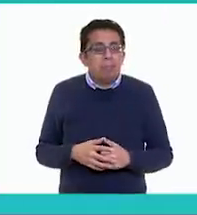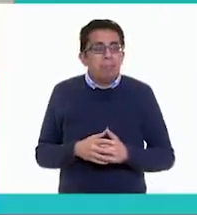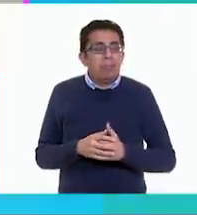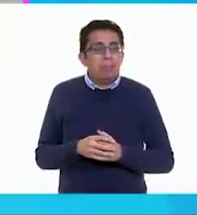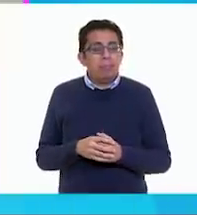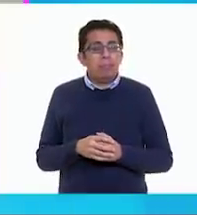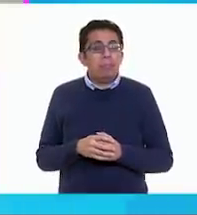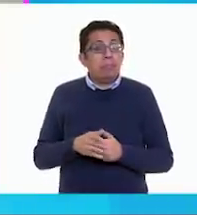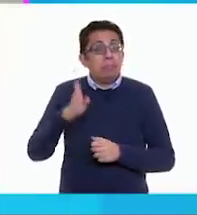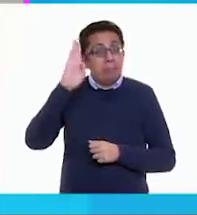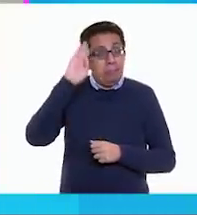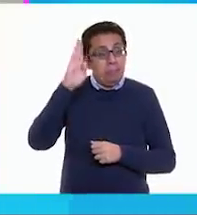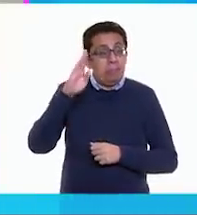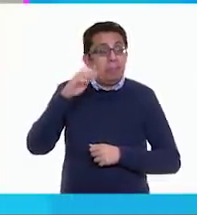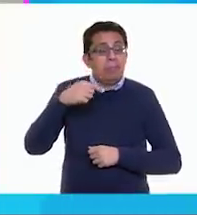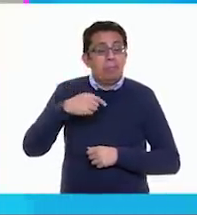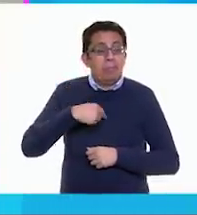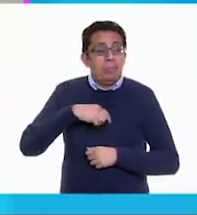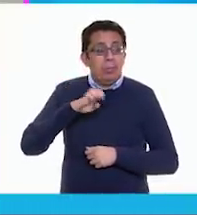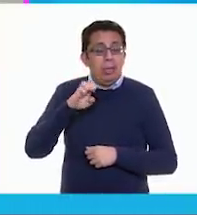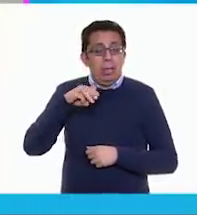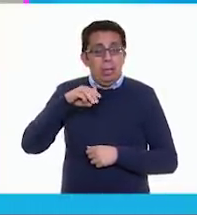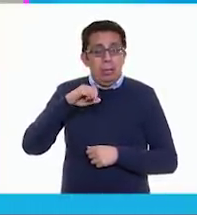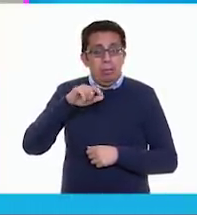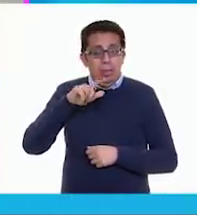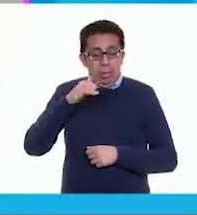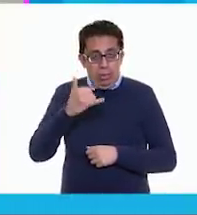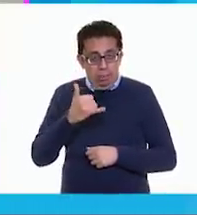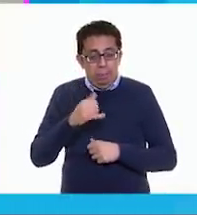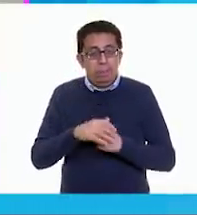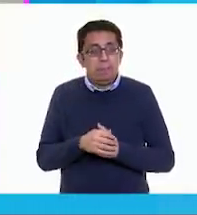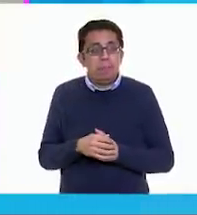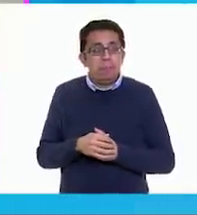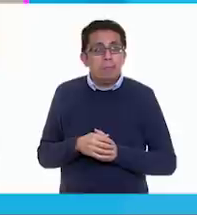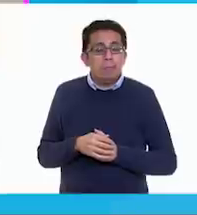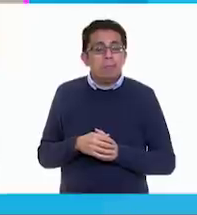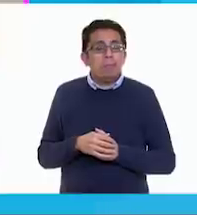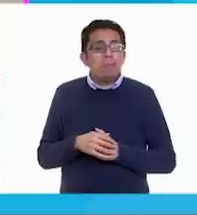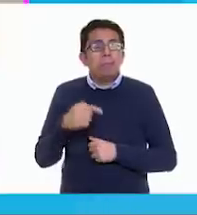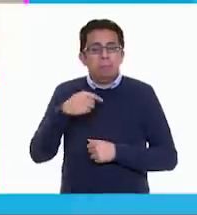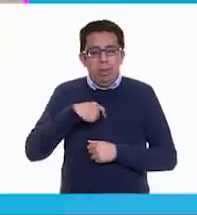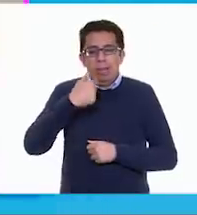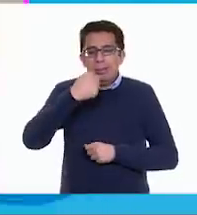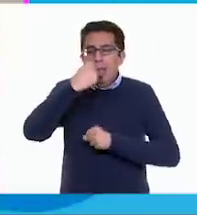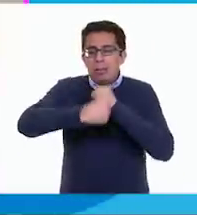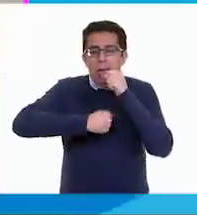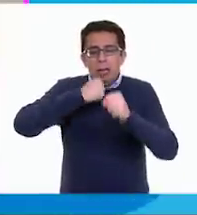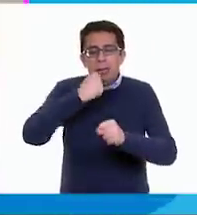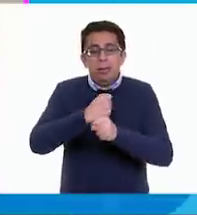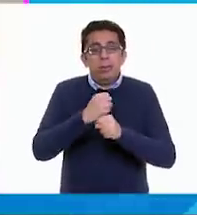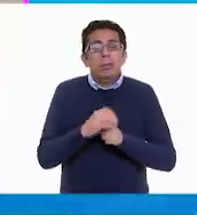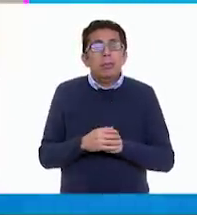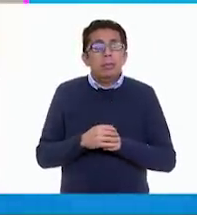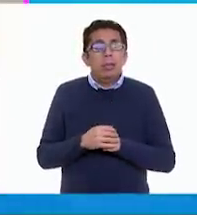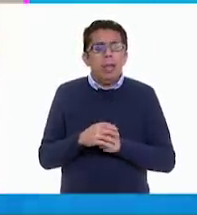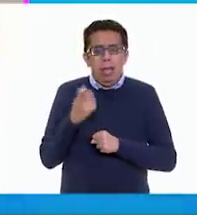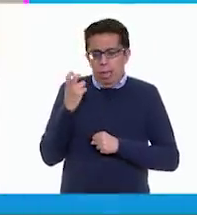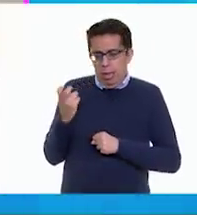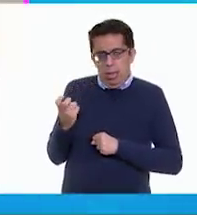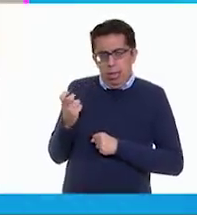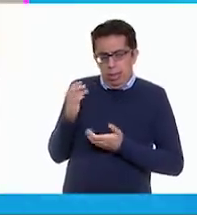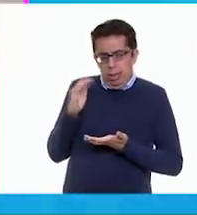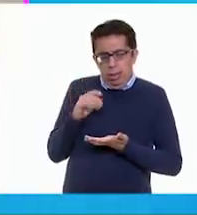Hola, soy Emily Pibo, en Yaguanica. Tengo seis años. Esto